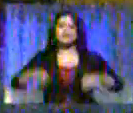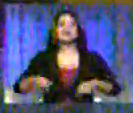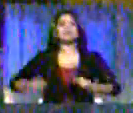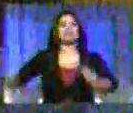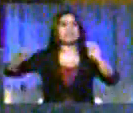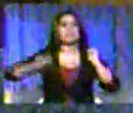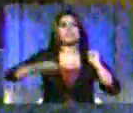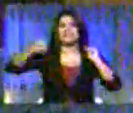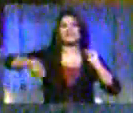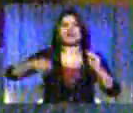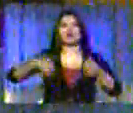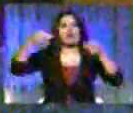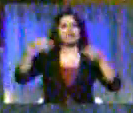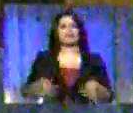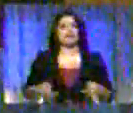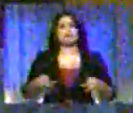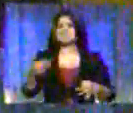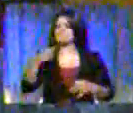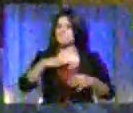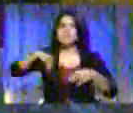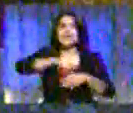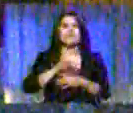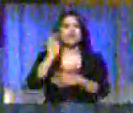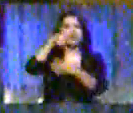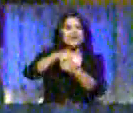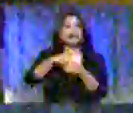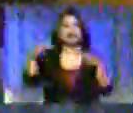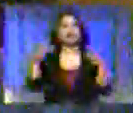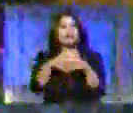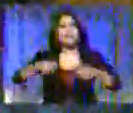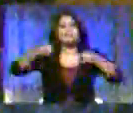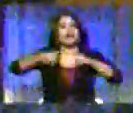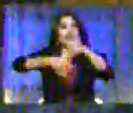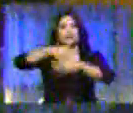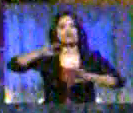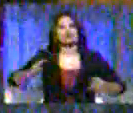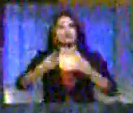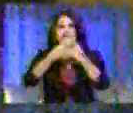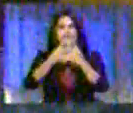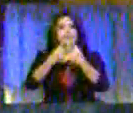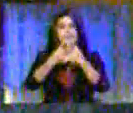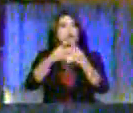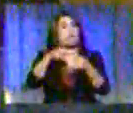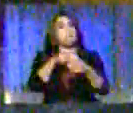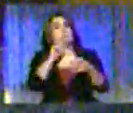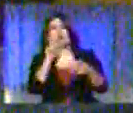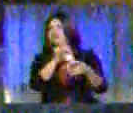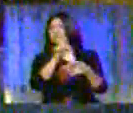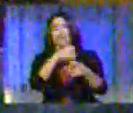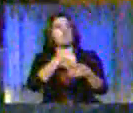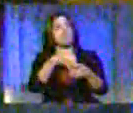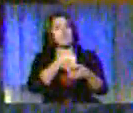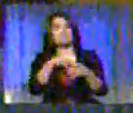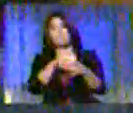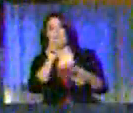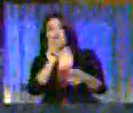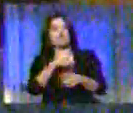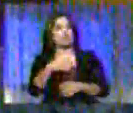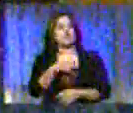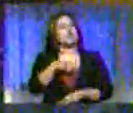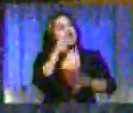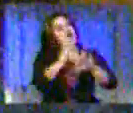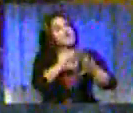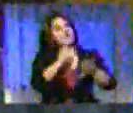ejercicio y miembro pleno del Mercosur. Y de ahí no nos saca nada ni nadie, para que lo sepáis,